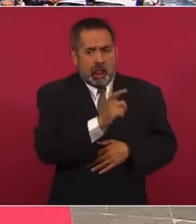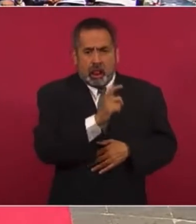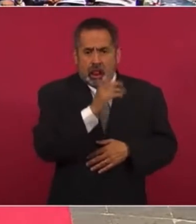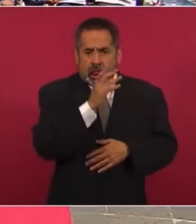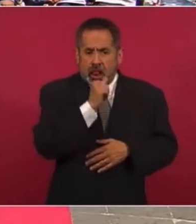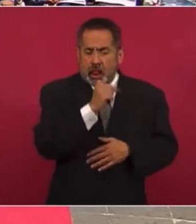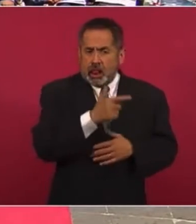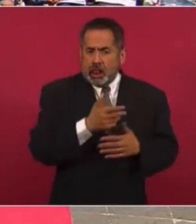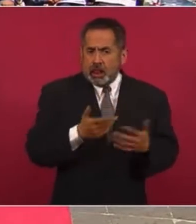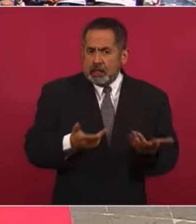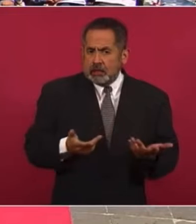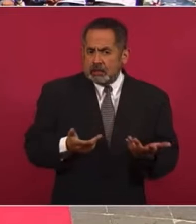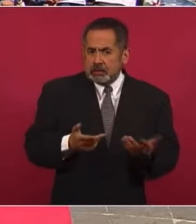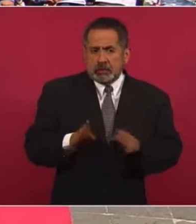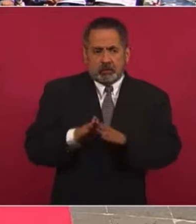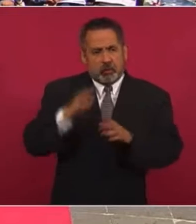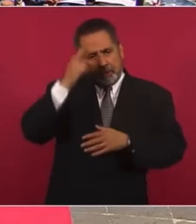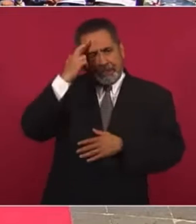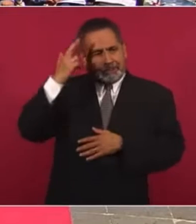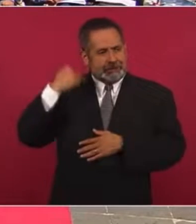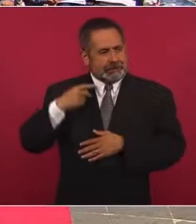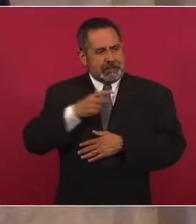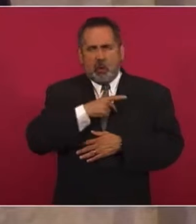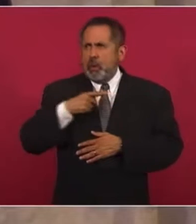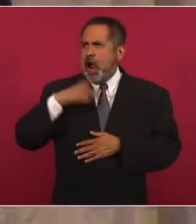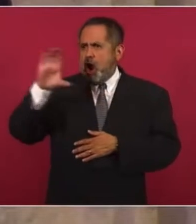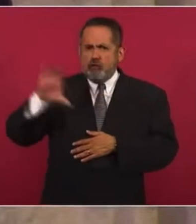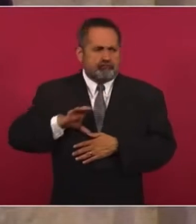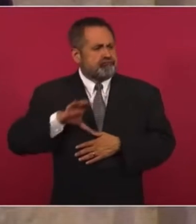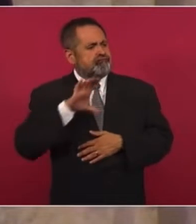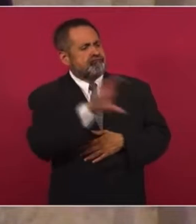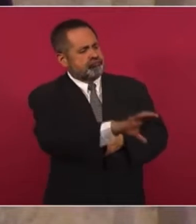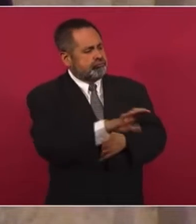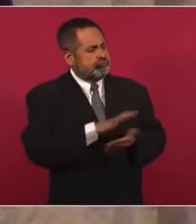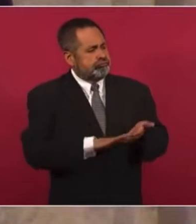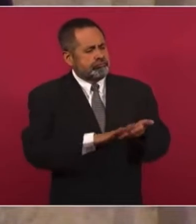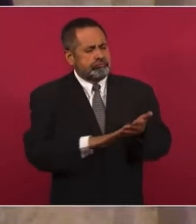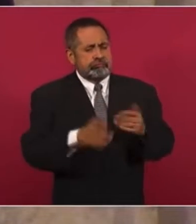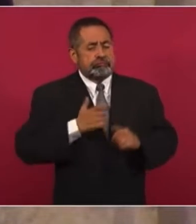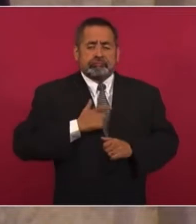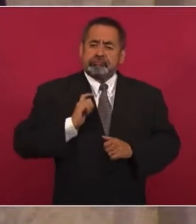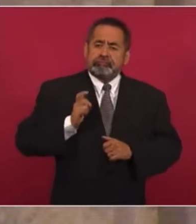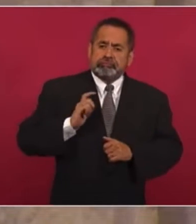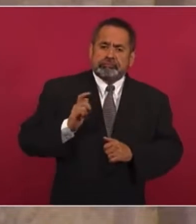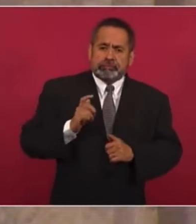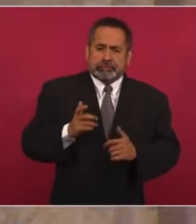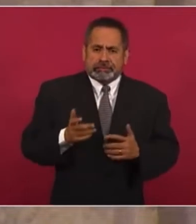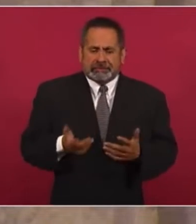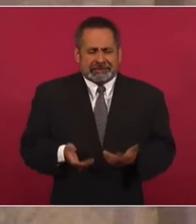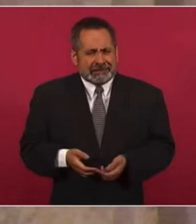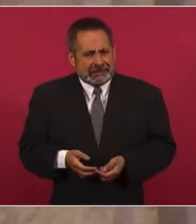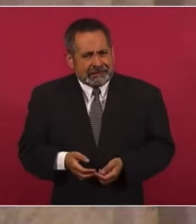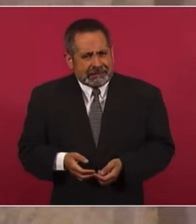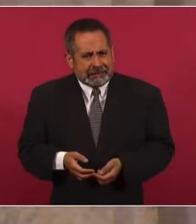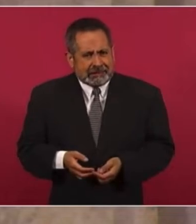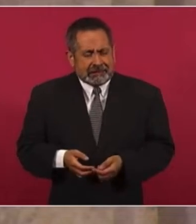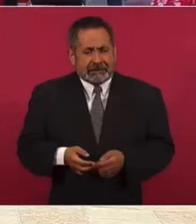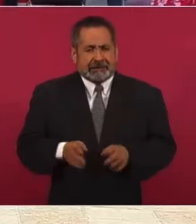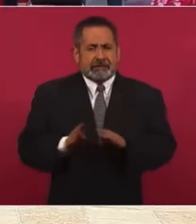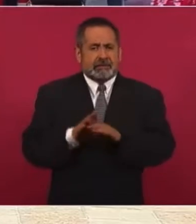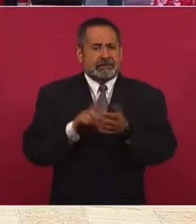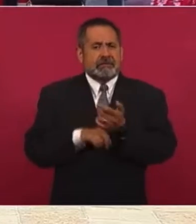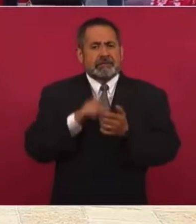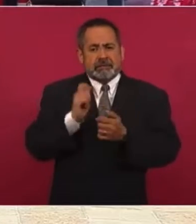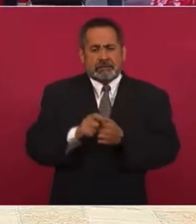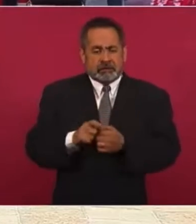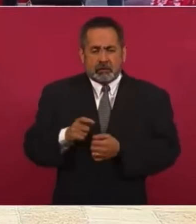contrajo como deuda al inicio. ¿Qué significa eso? Pues menos